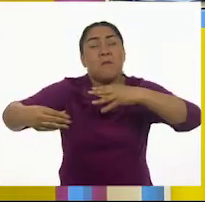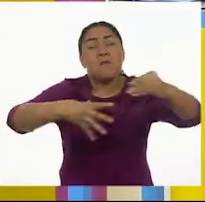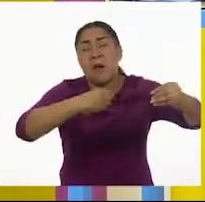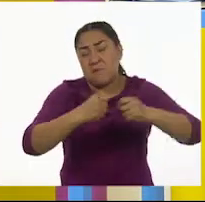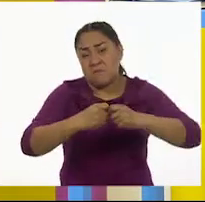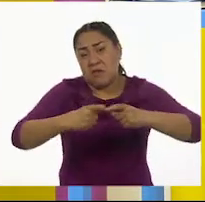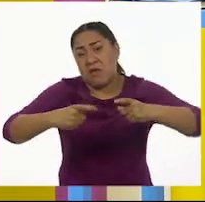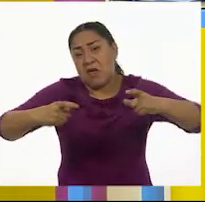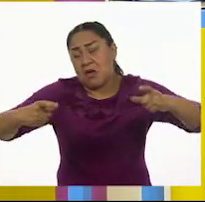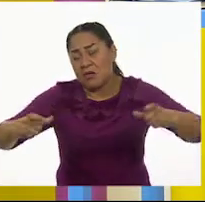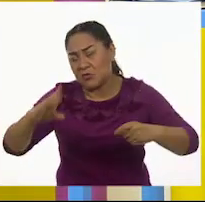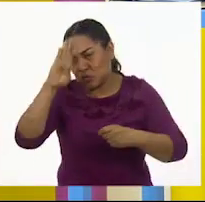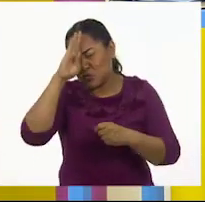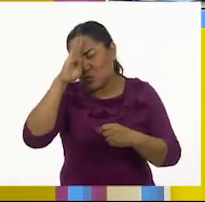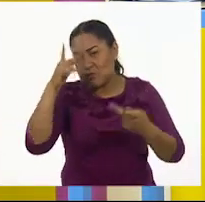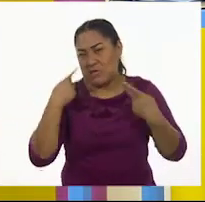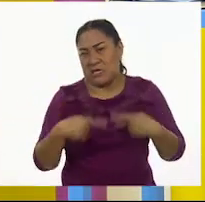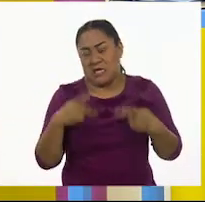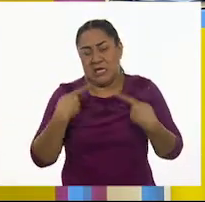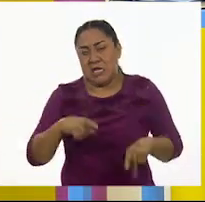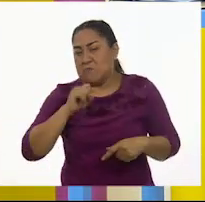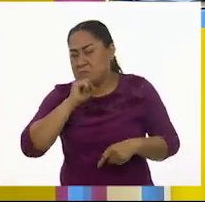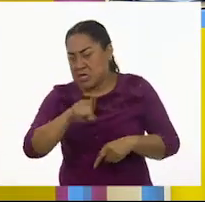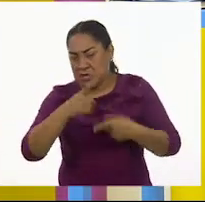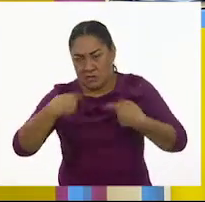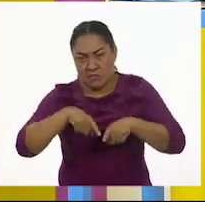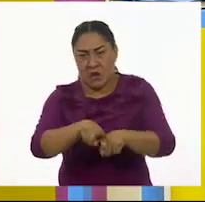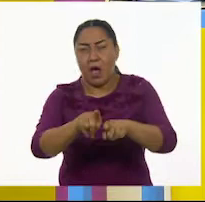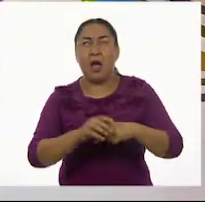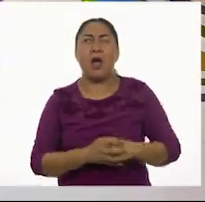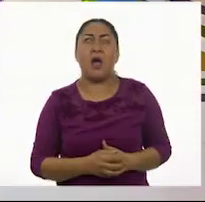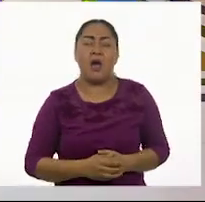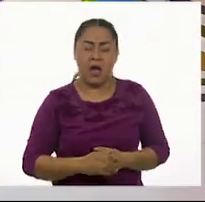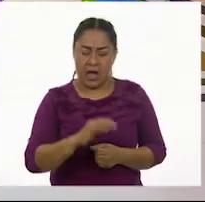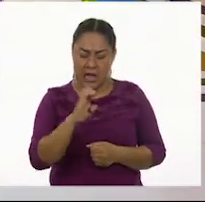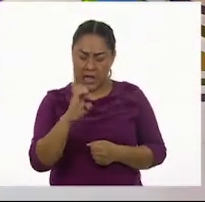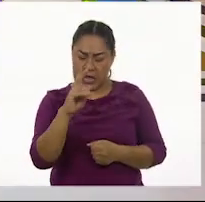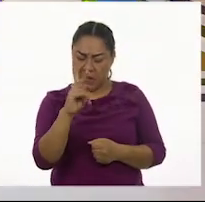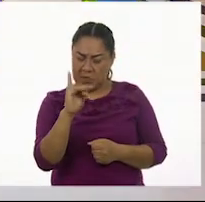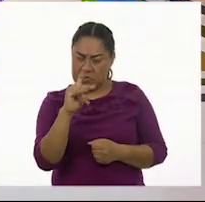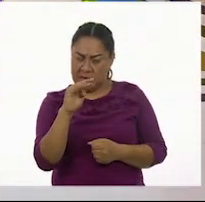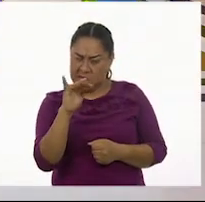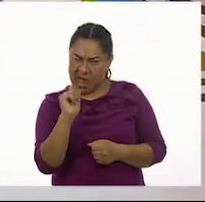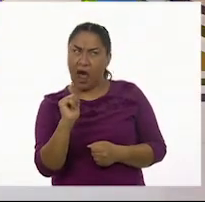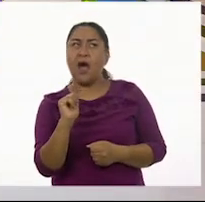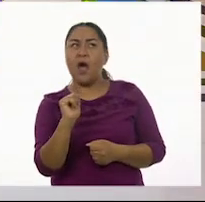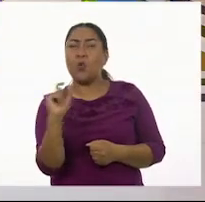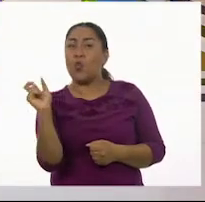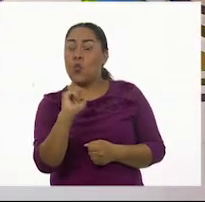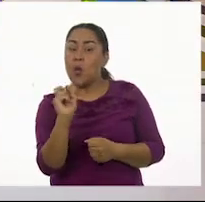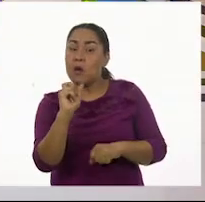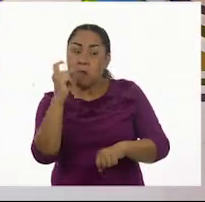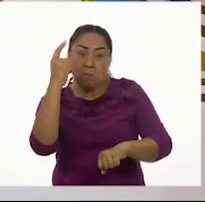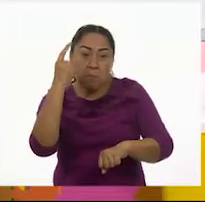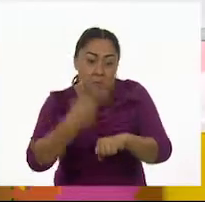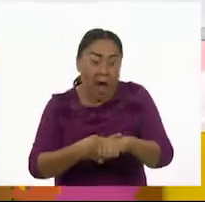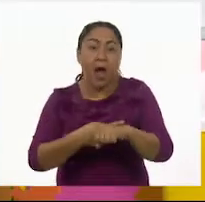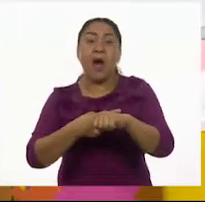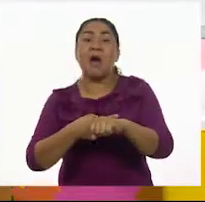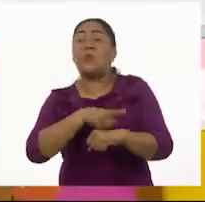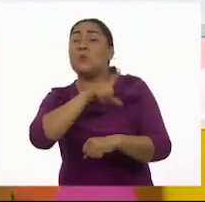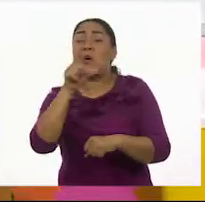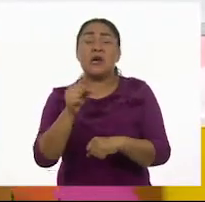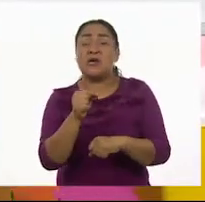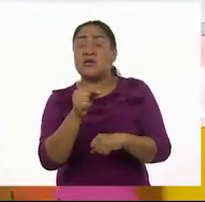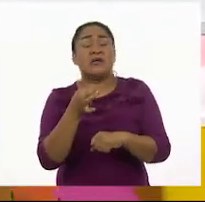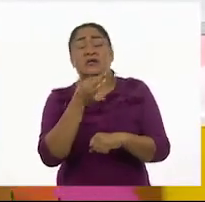afecta a un gran número de personas al mismo tiempo. Es una epidemia va a ser una enfermedad que se expande